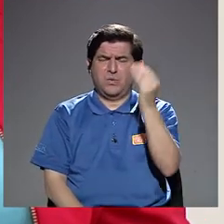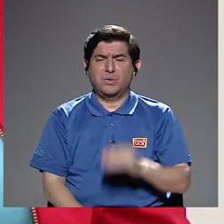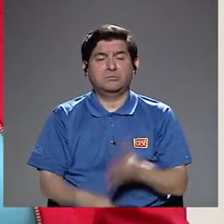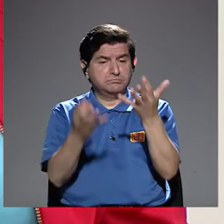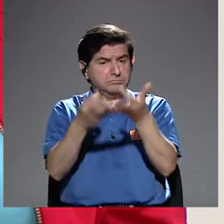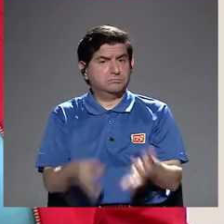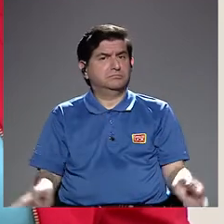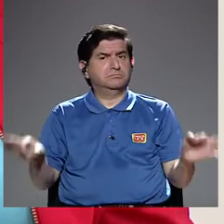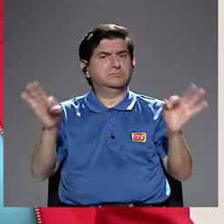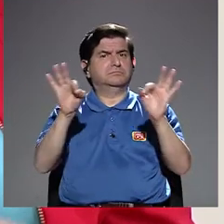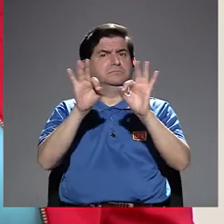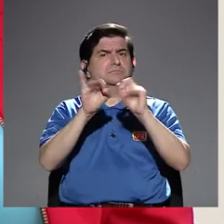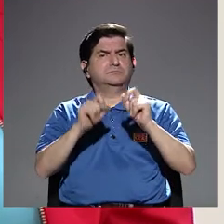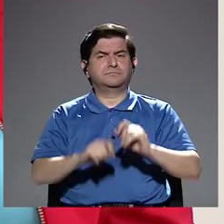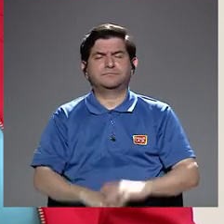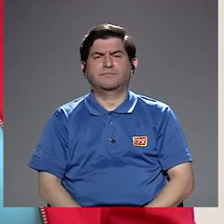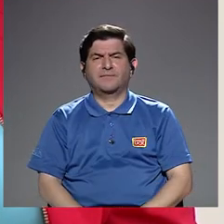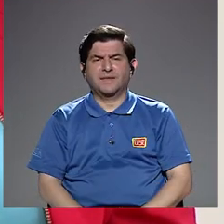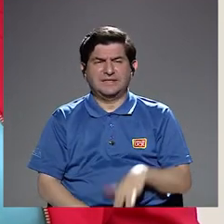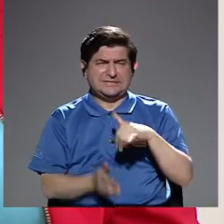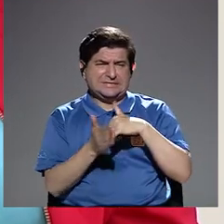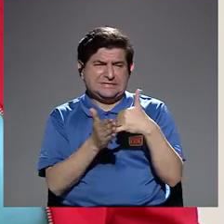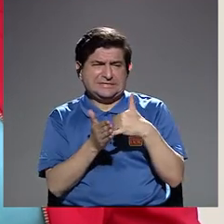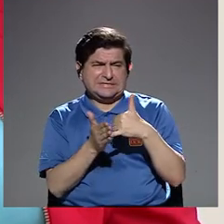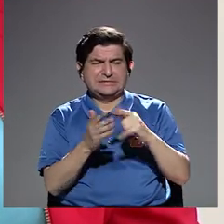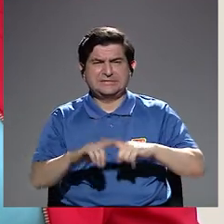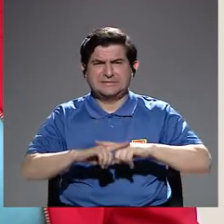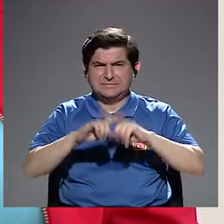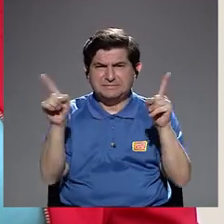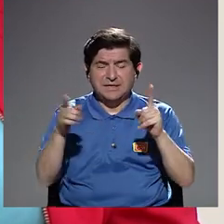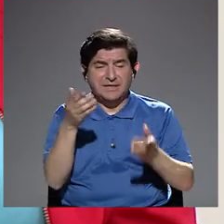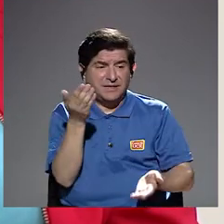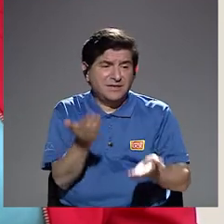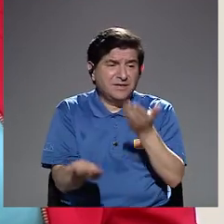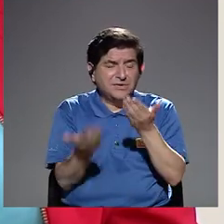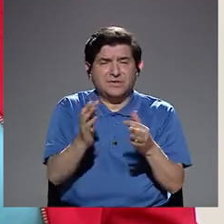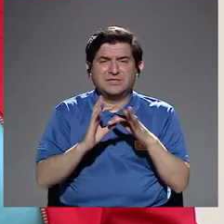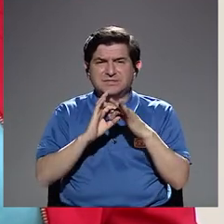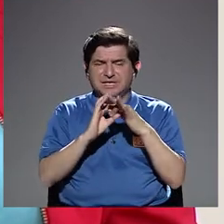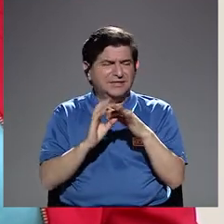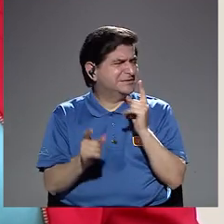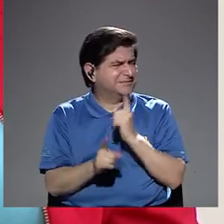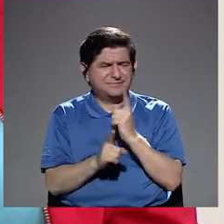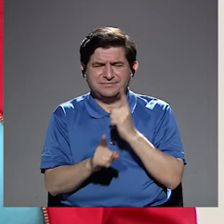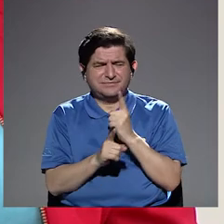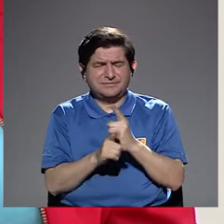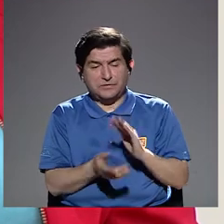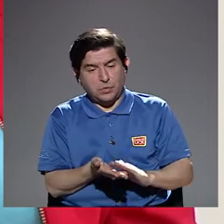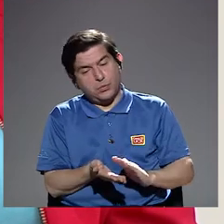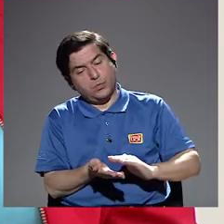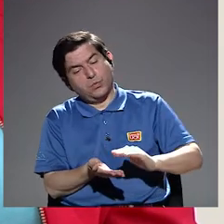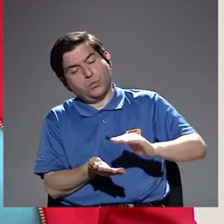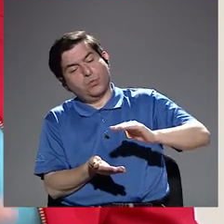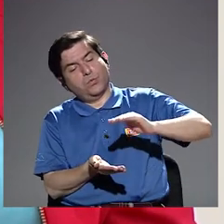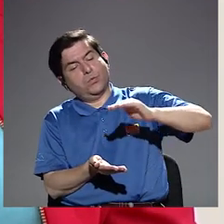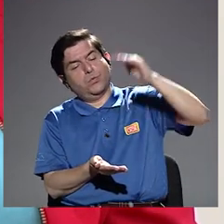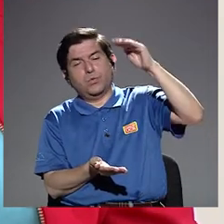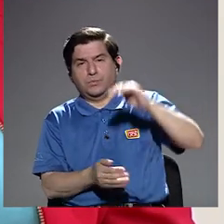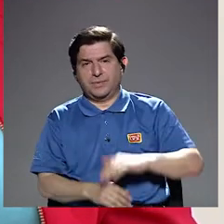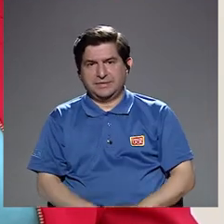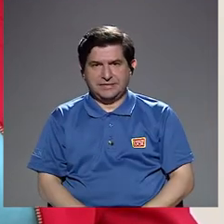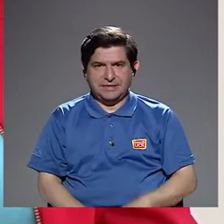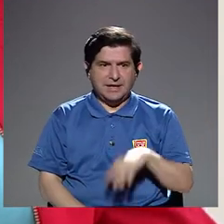son importantes, digamos, de vulnerabilidad, pero probablemente una relación impropia acreciente, ¿verdad?,